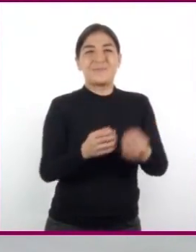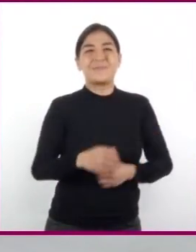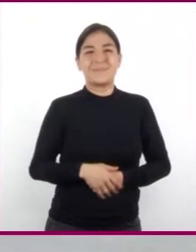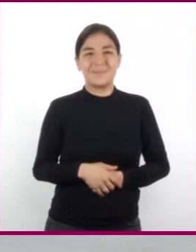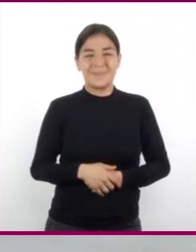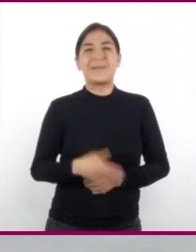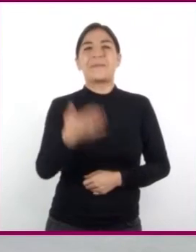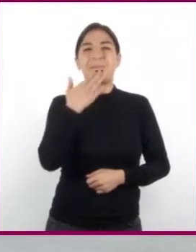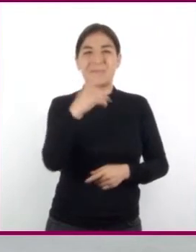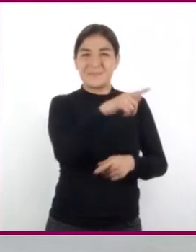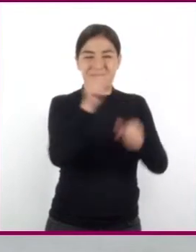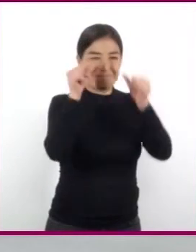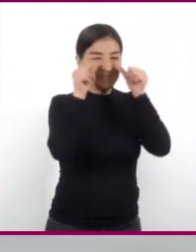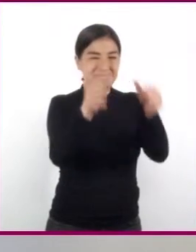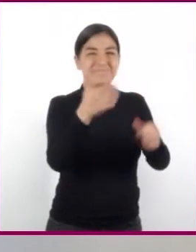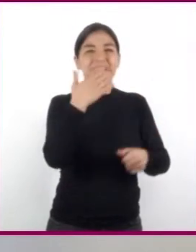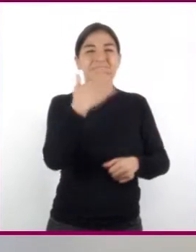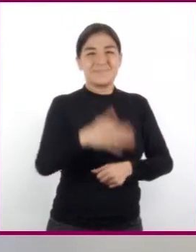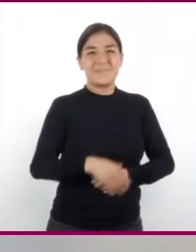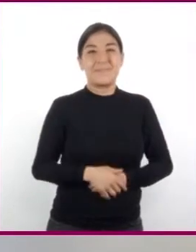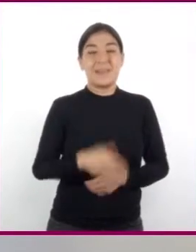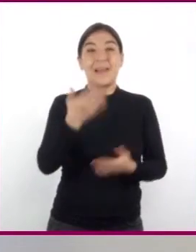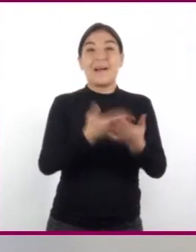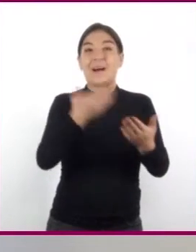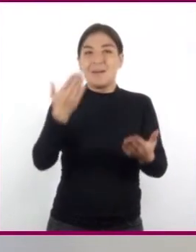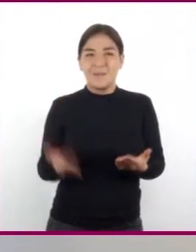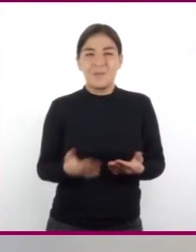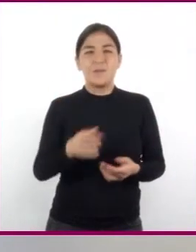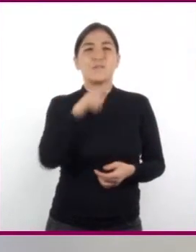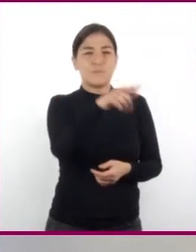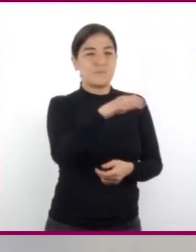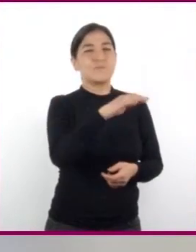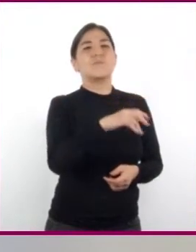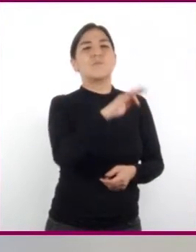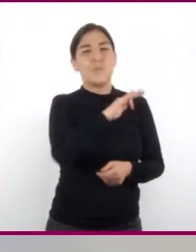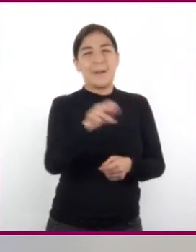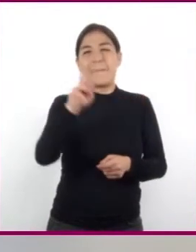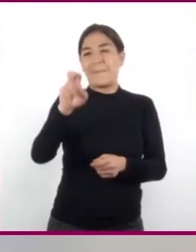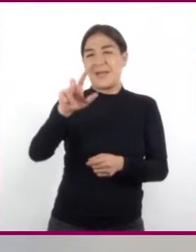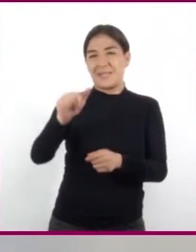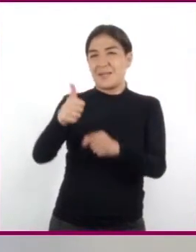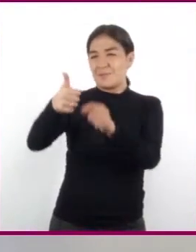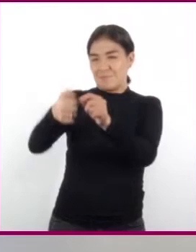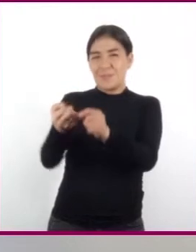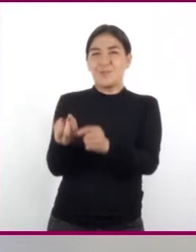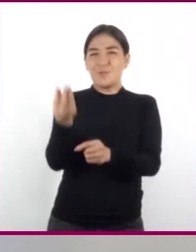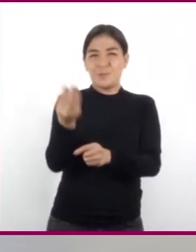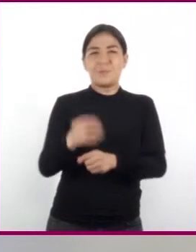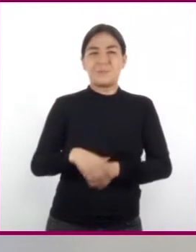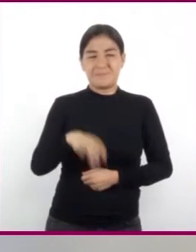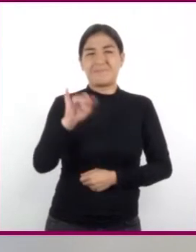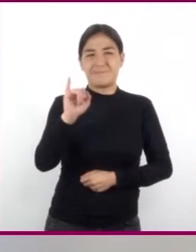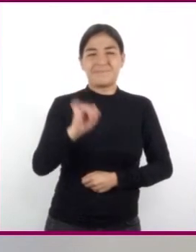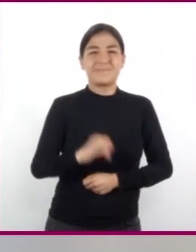Excelente observación. Ahora, ¿podrías encender la vela? Sí.